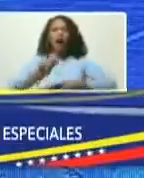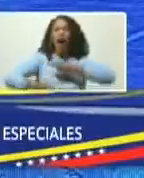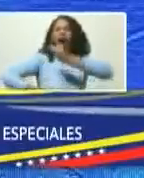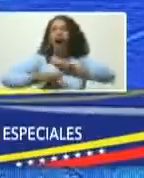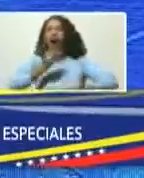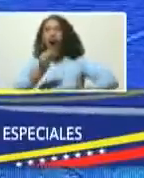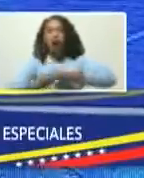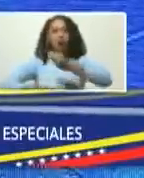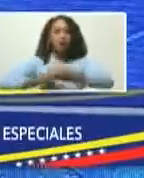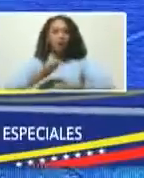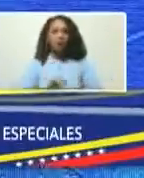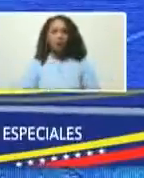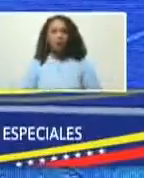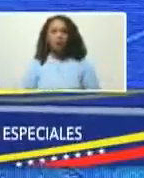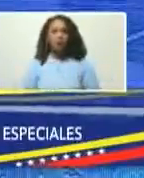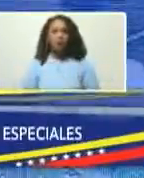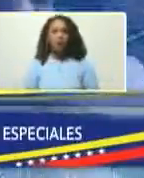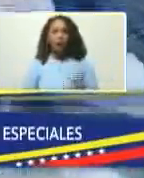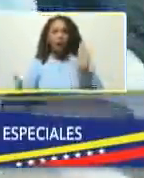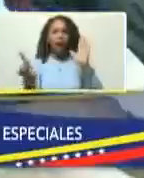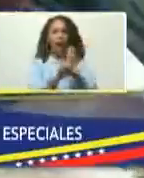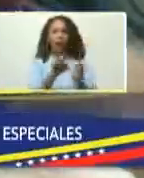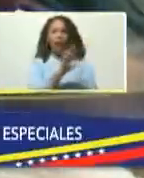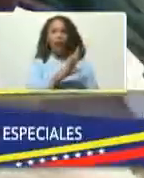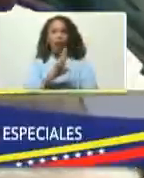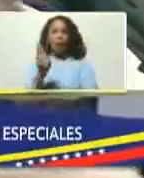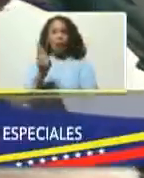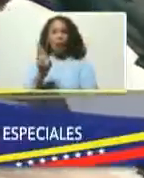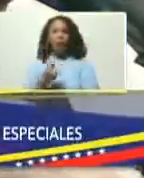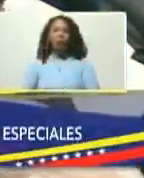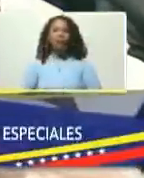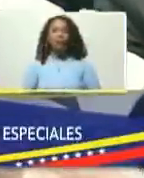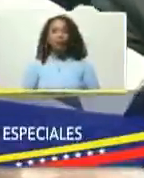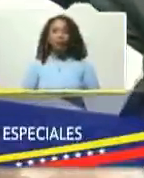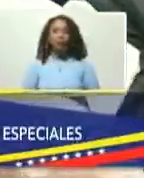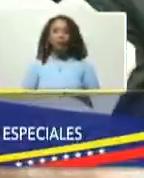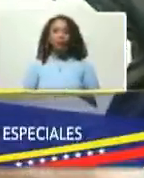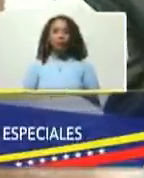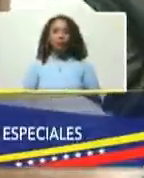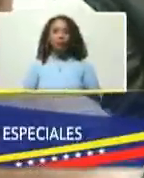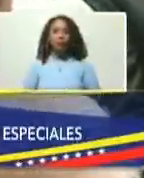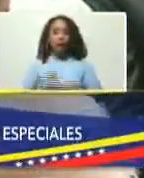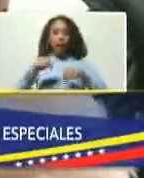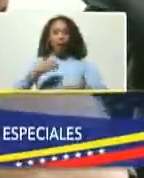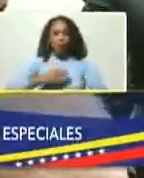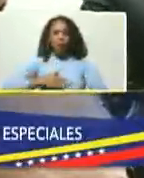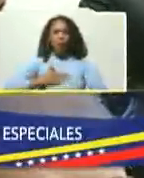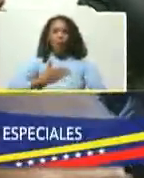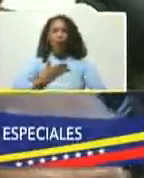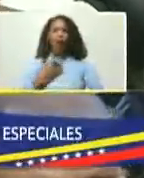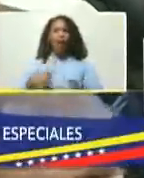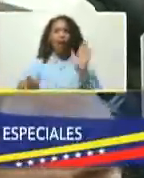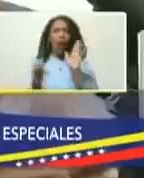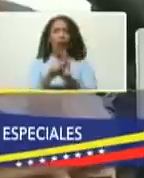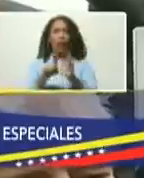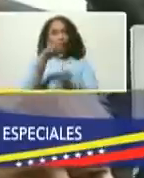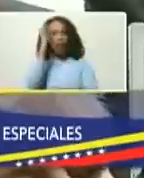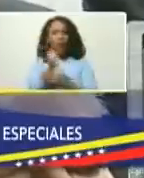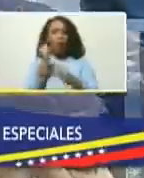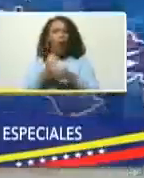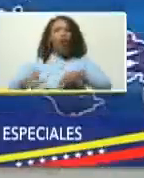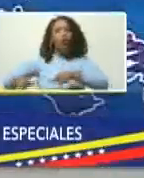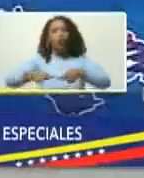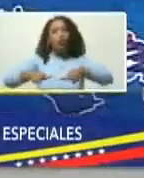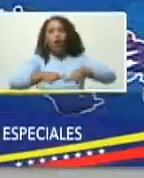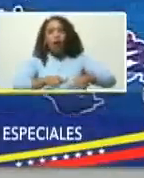ley de la República, esta poderosa ley orgánica de zonas